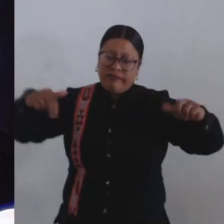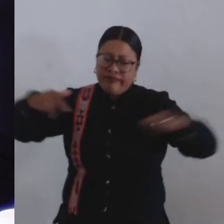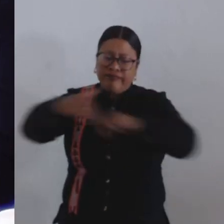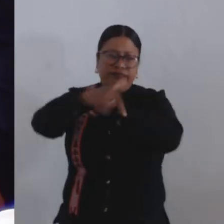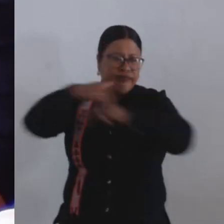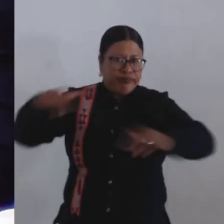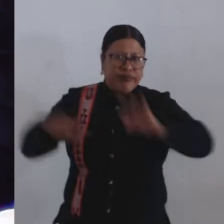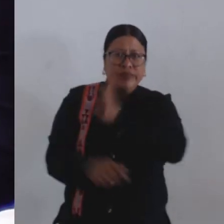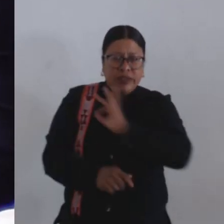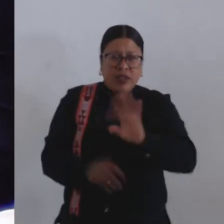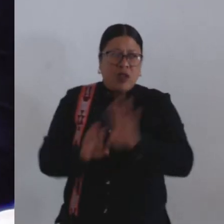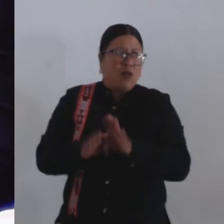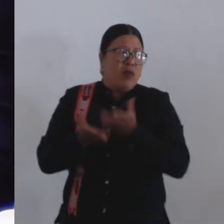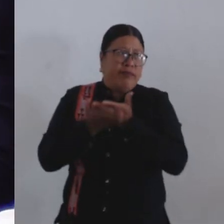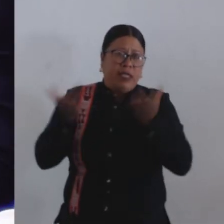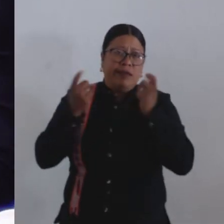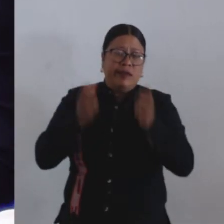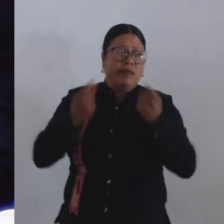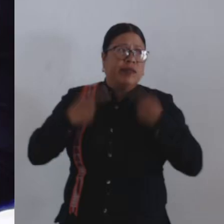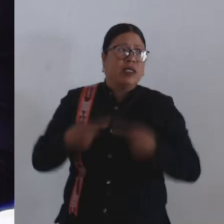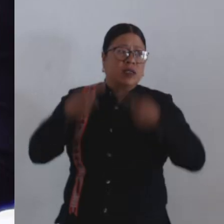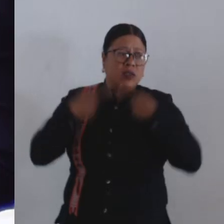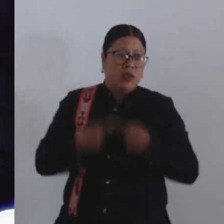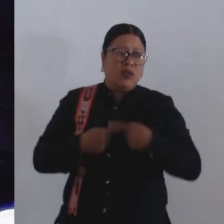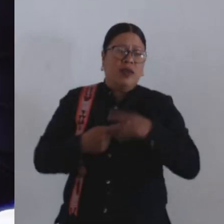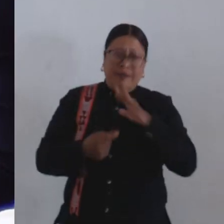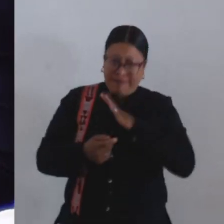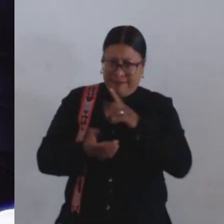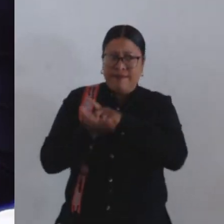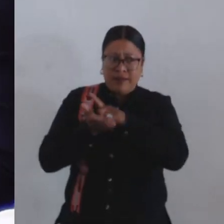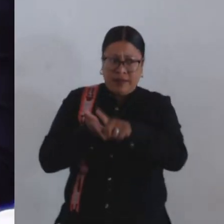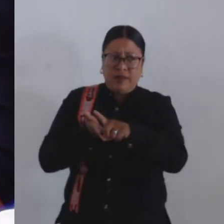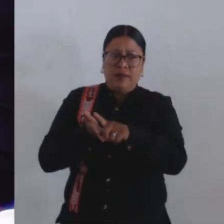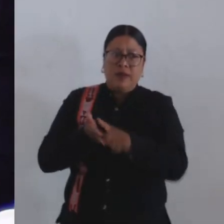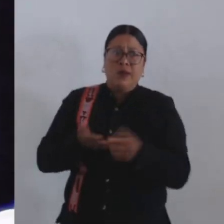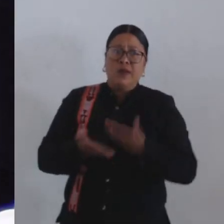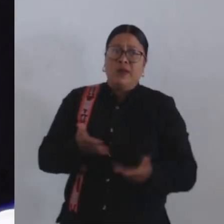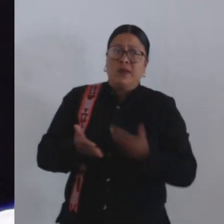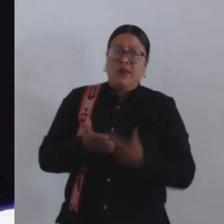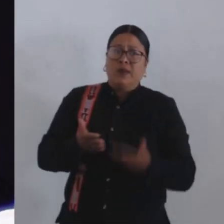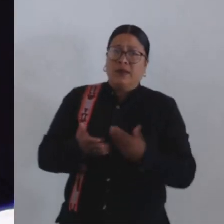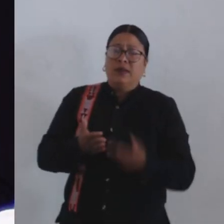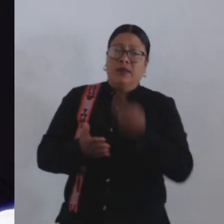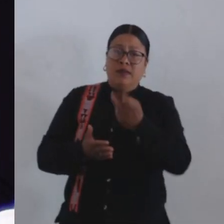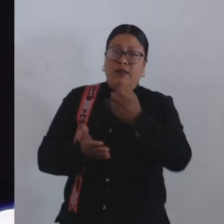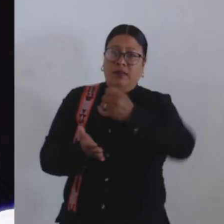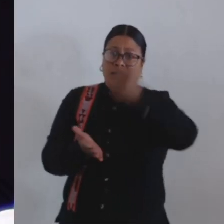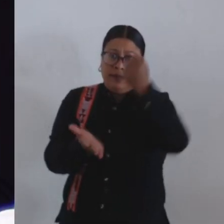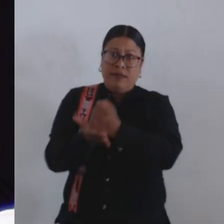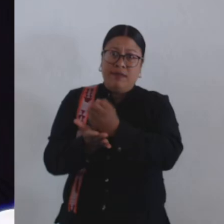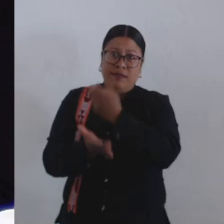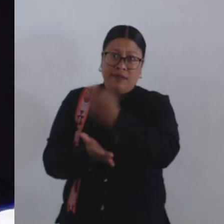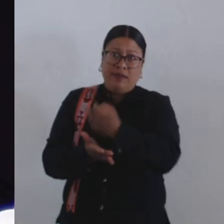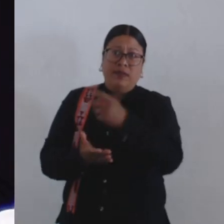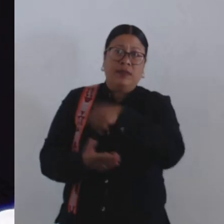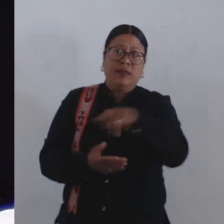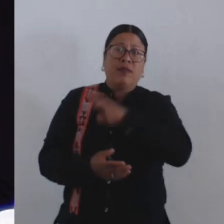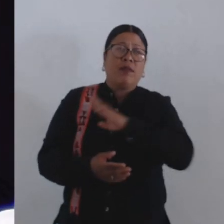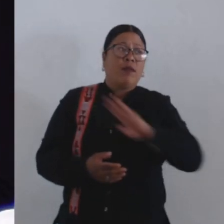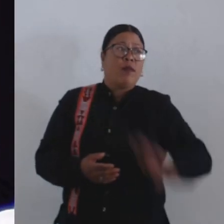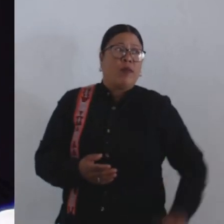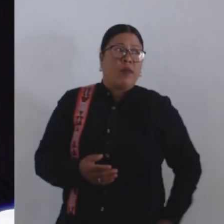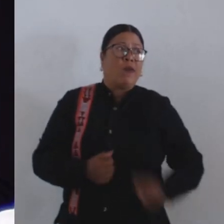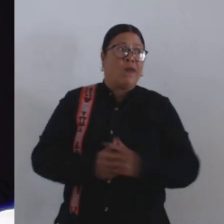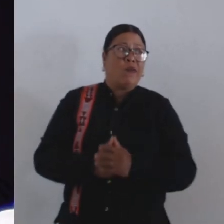como personas tenemos. Hoy el que este dictamen y que este cabildo en verdad